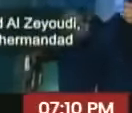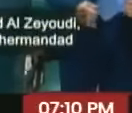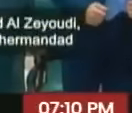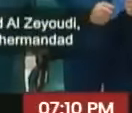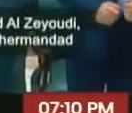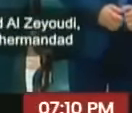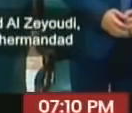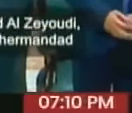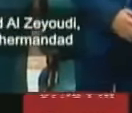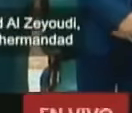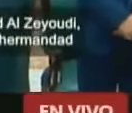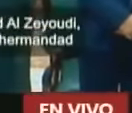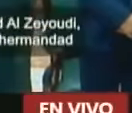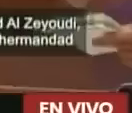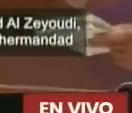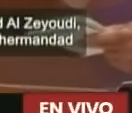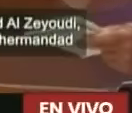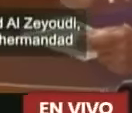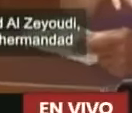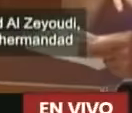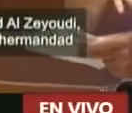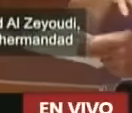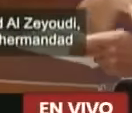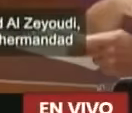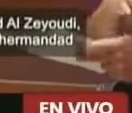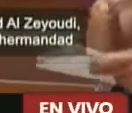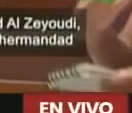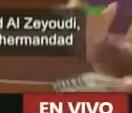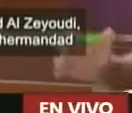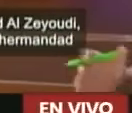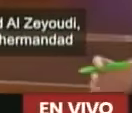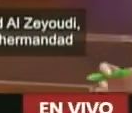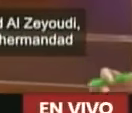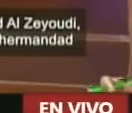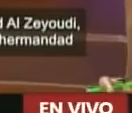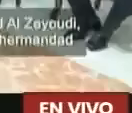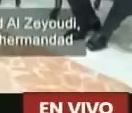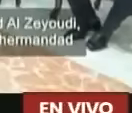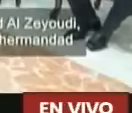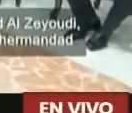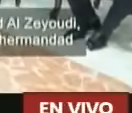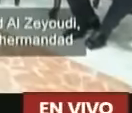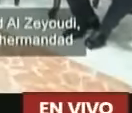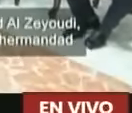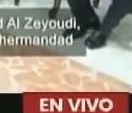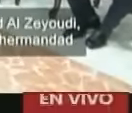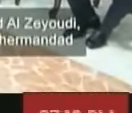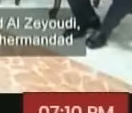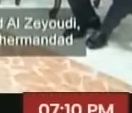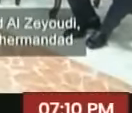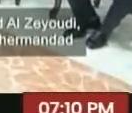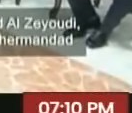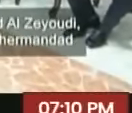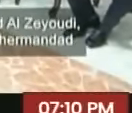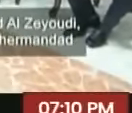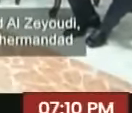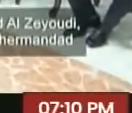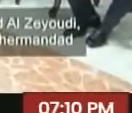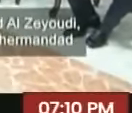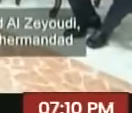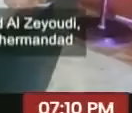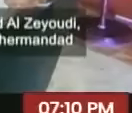los Emiratos Árabes Unidos el excelentísimo señor Tani Bin Ahmed Al Seyudi con el fin de repasar las alianzas